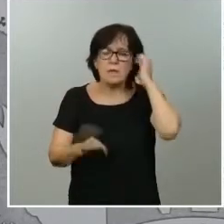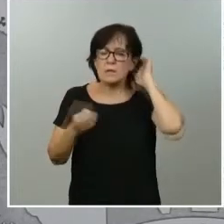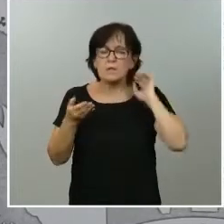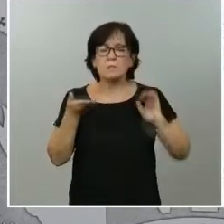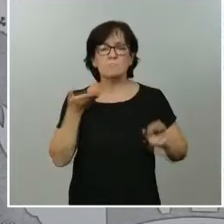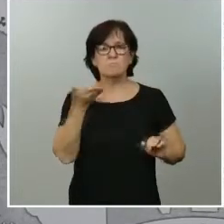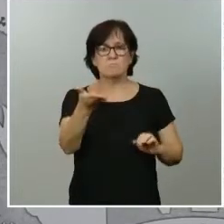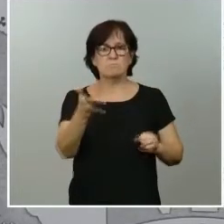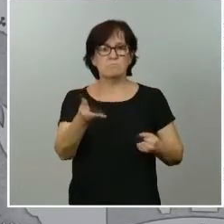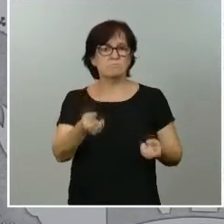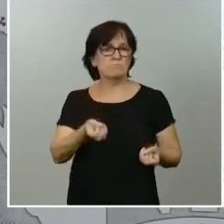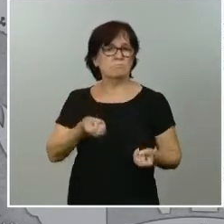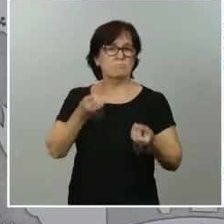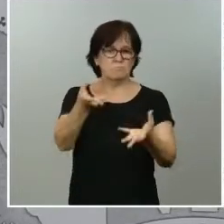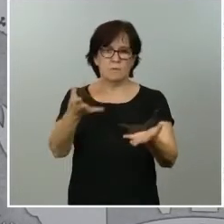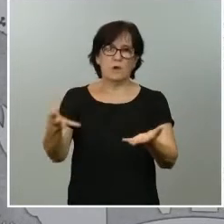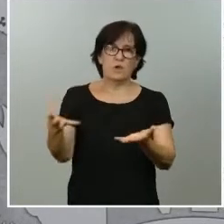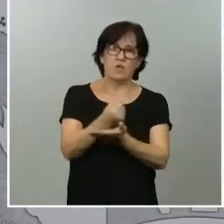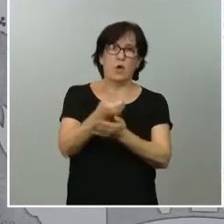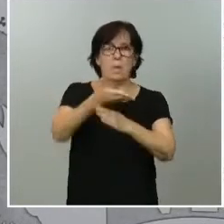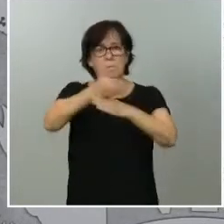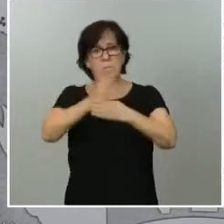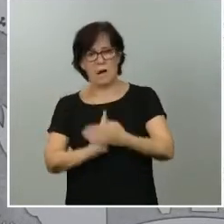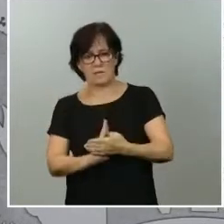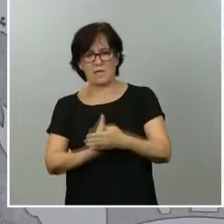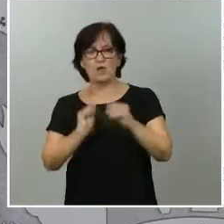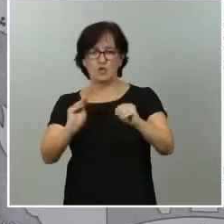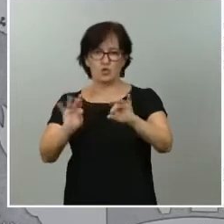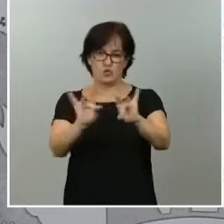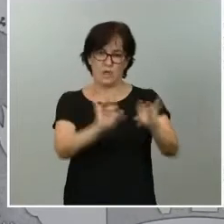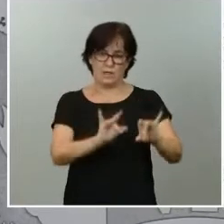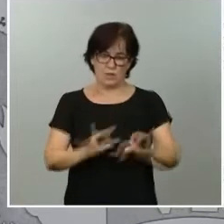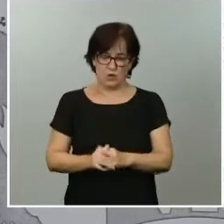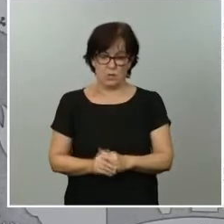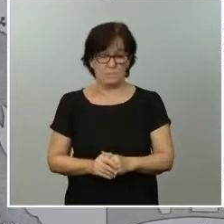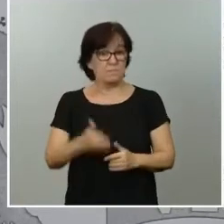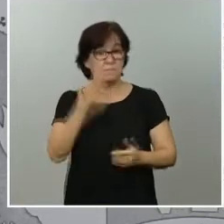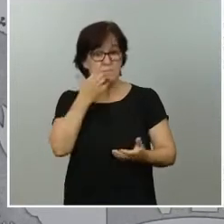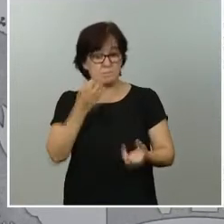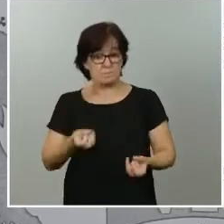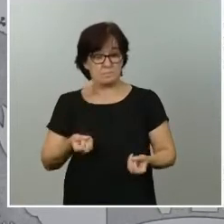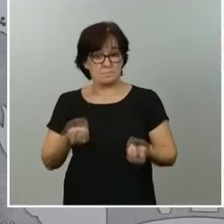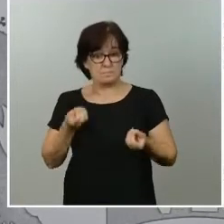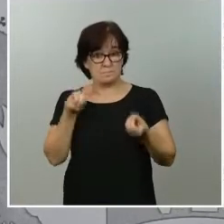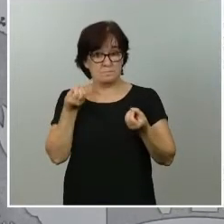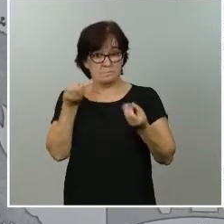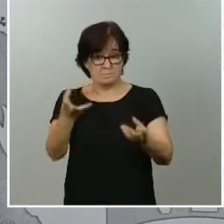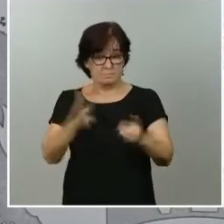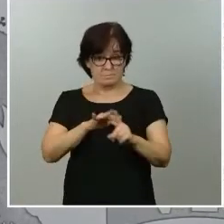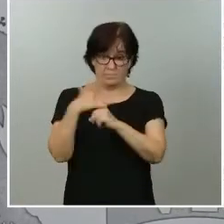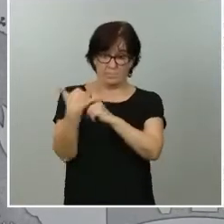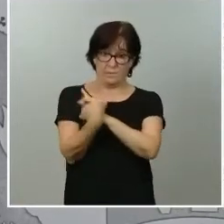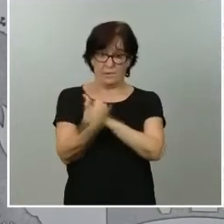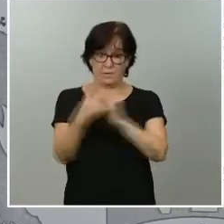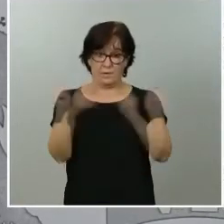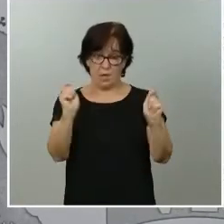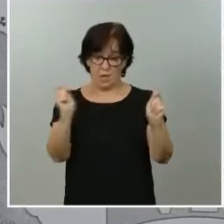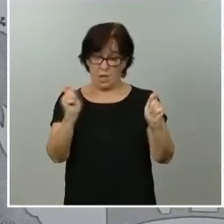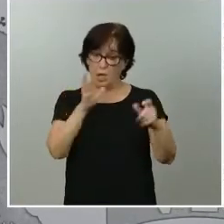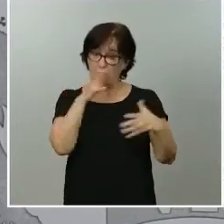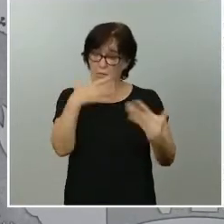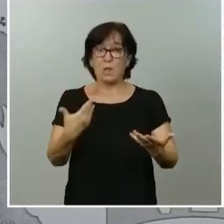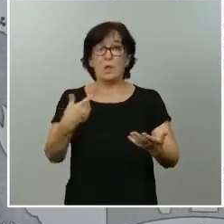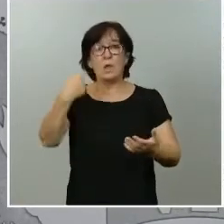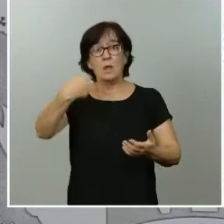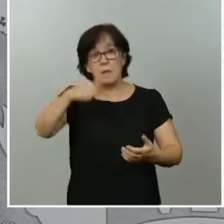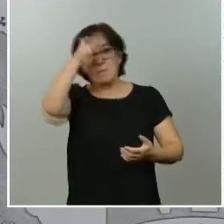en todo o en parte de su territorio. En caso de declaración de alarma, en última instancia, si así lo quiere un presidente o presidente autonómico,